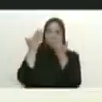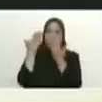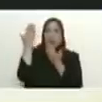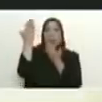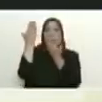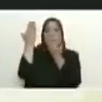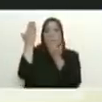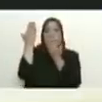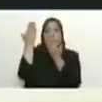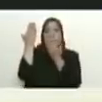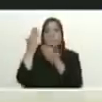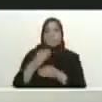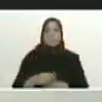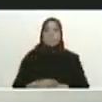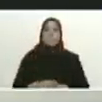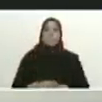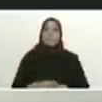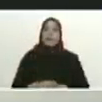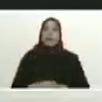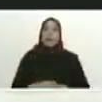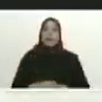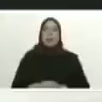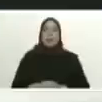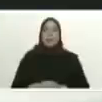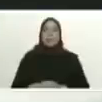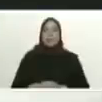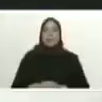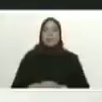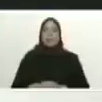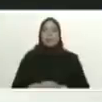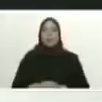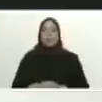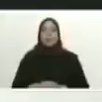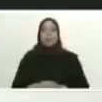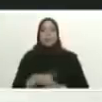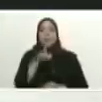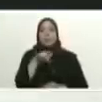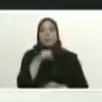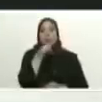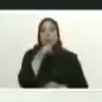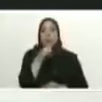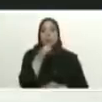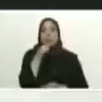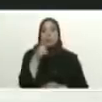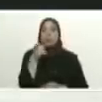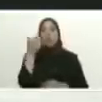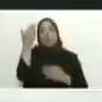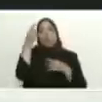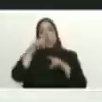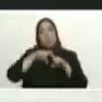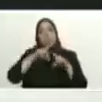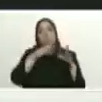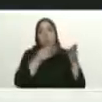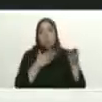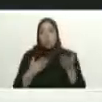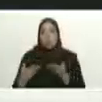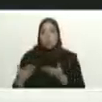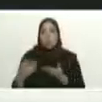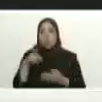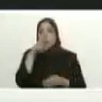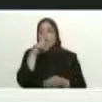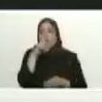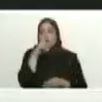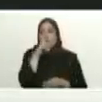que es nuestro enlace allá que se mueva de inmediata a Varinas que atendamos todos esos temas